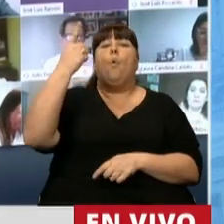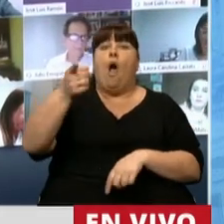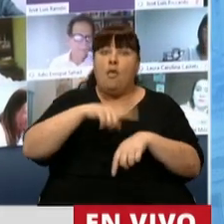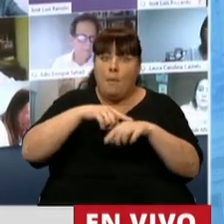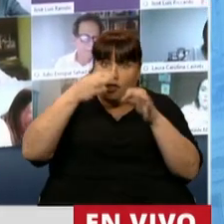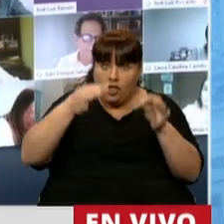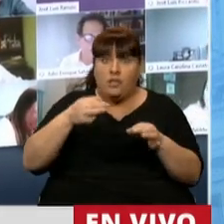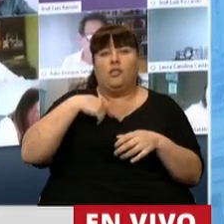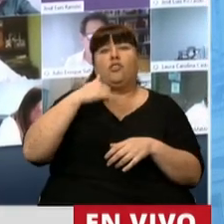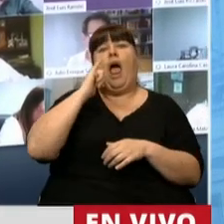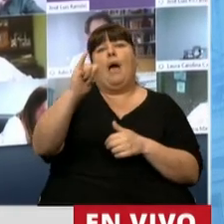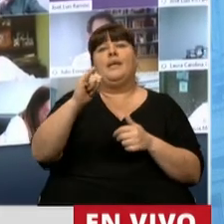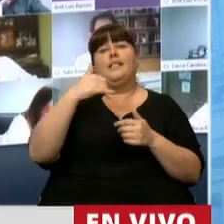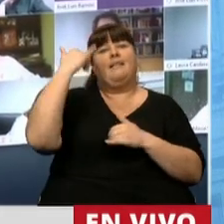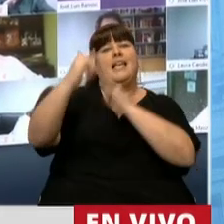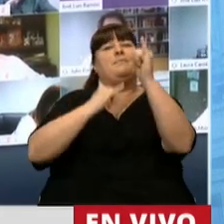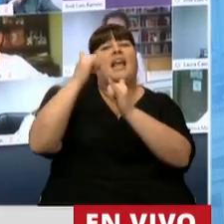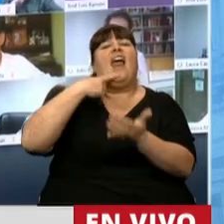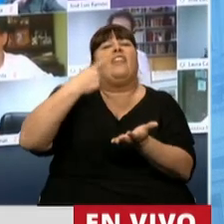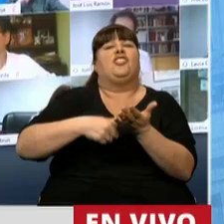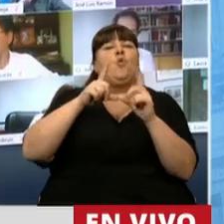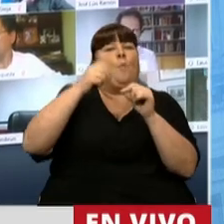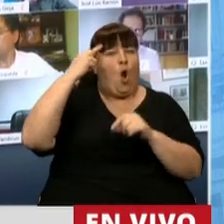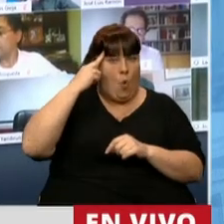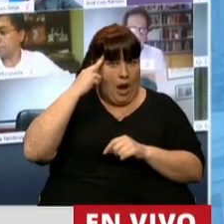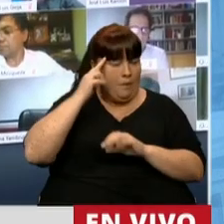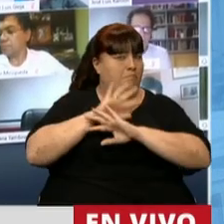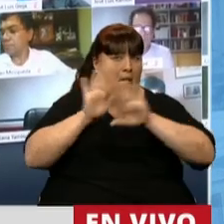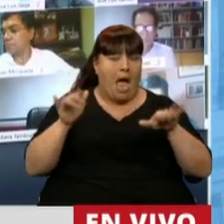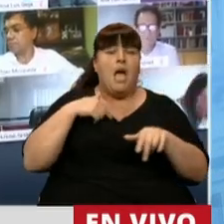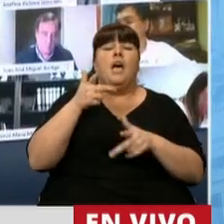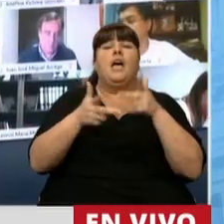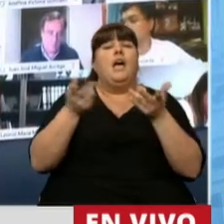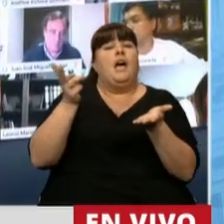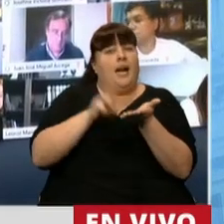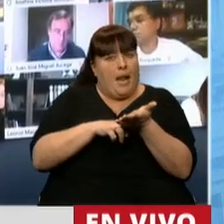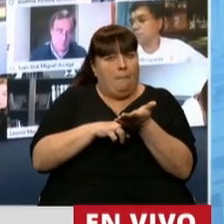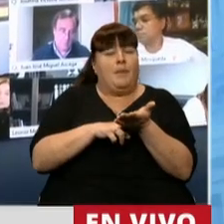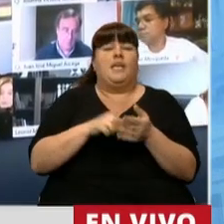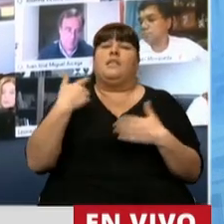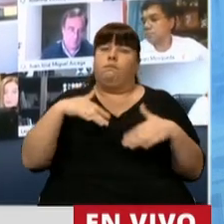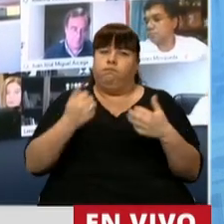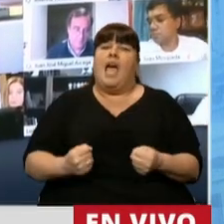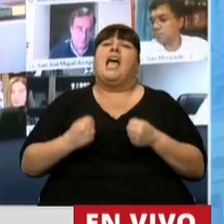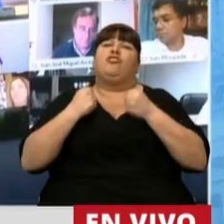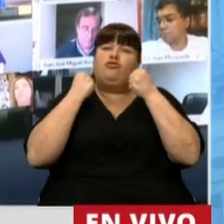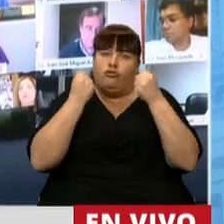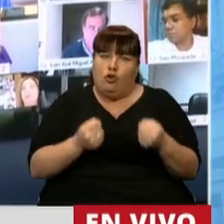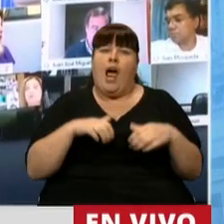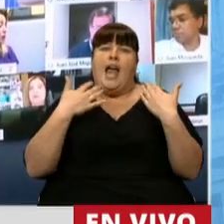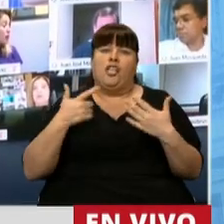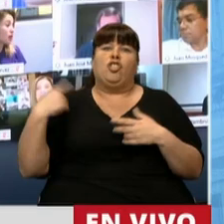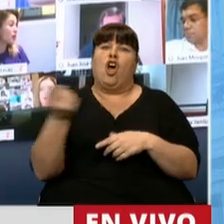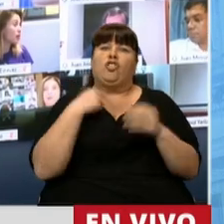voy a pedir realmente la palabra para justificar y explicar nuestra decisión. No obstante ello, quiero destacar nuevamente el esfuerzo que realizaron